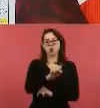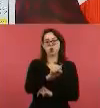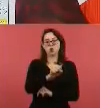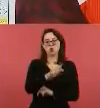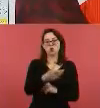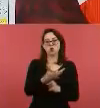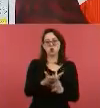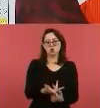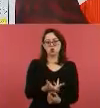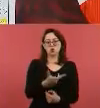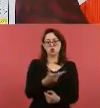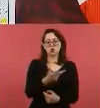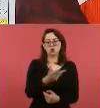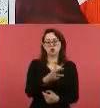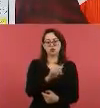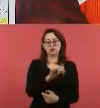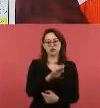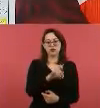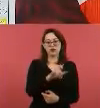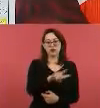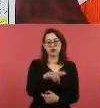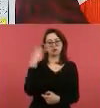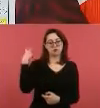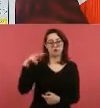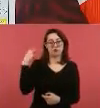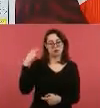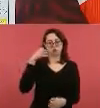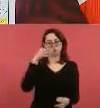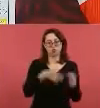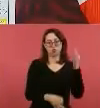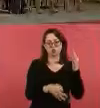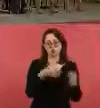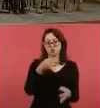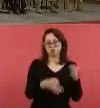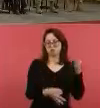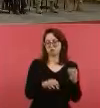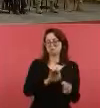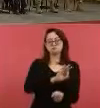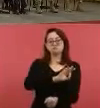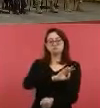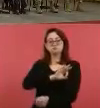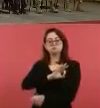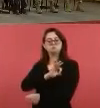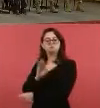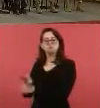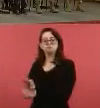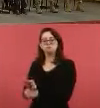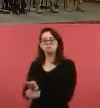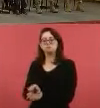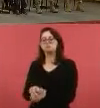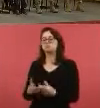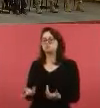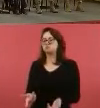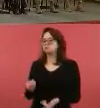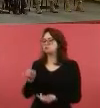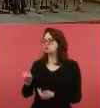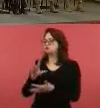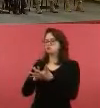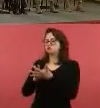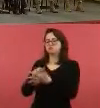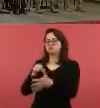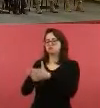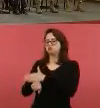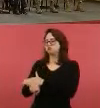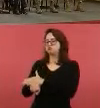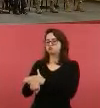distrito del séptimo circuito del estado en Veracruz, el cuatro de agosto, determinó dejar insubsistente la prisión preventiva